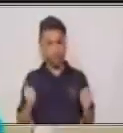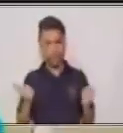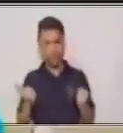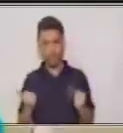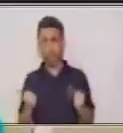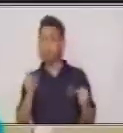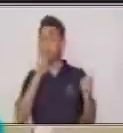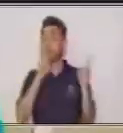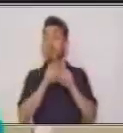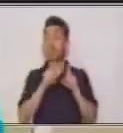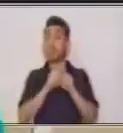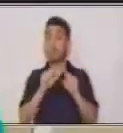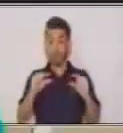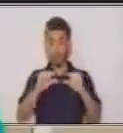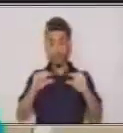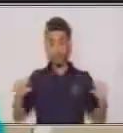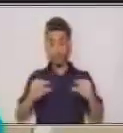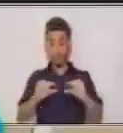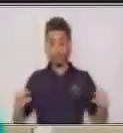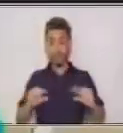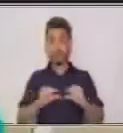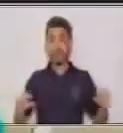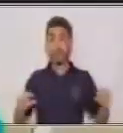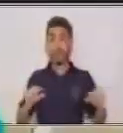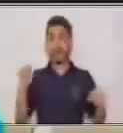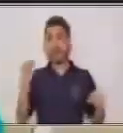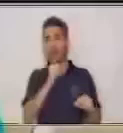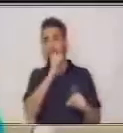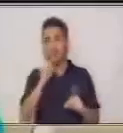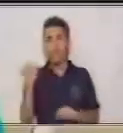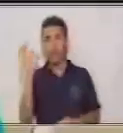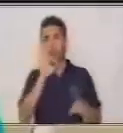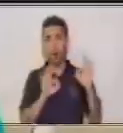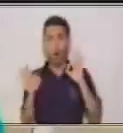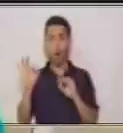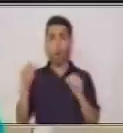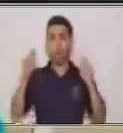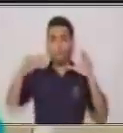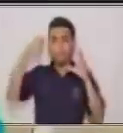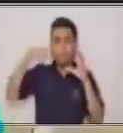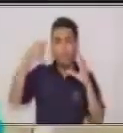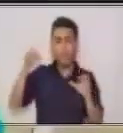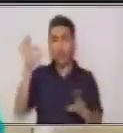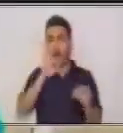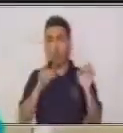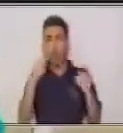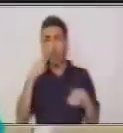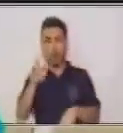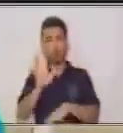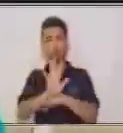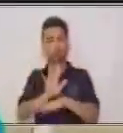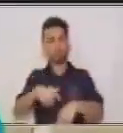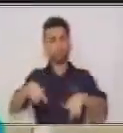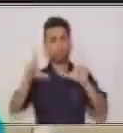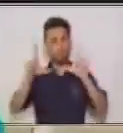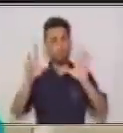si se da el caso, en una canción, película o documental. Ahora bien,